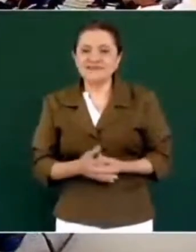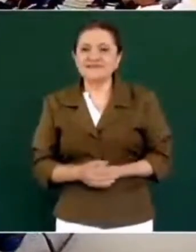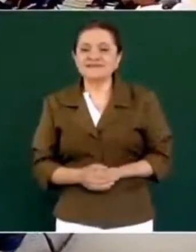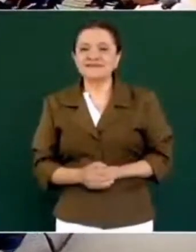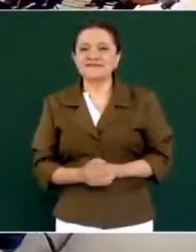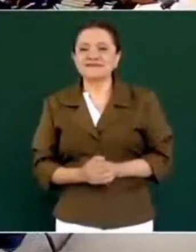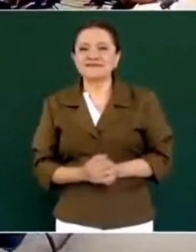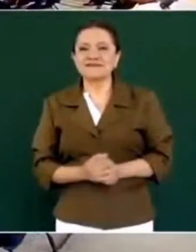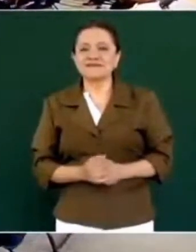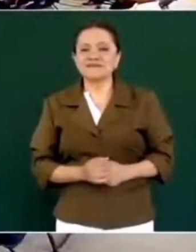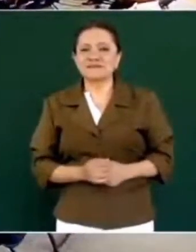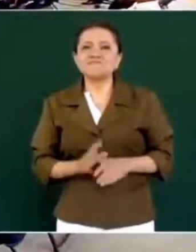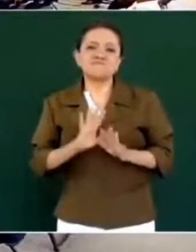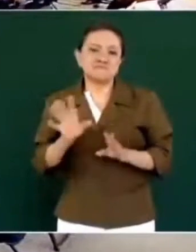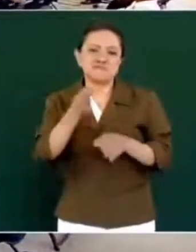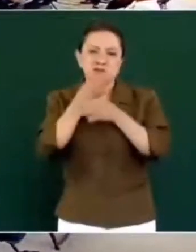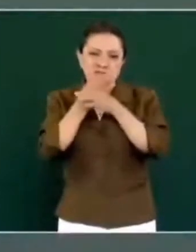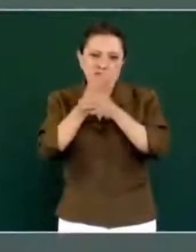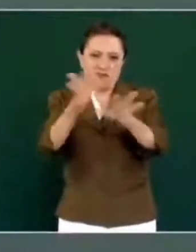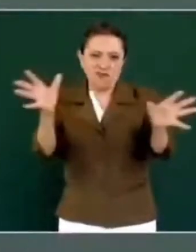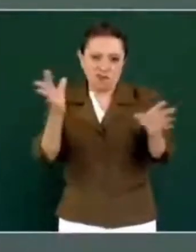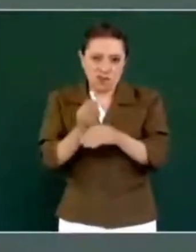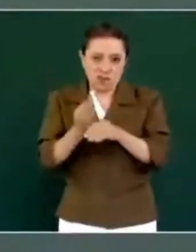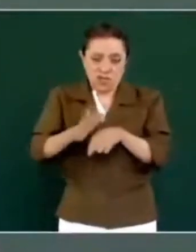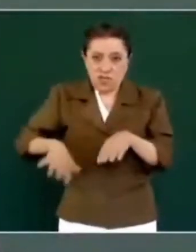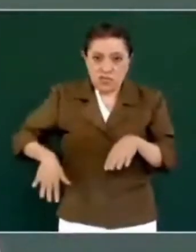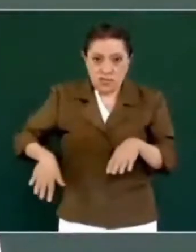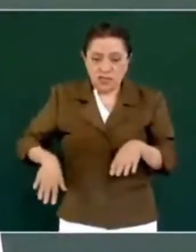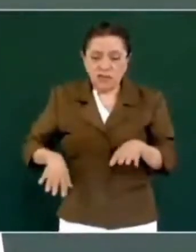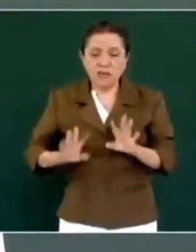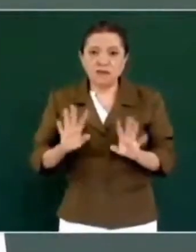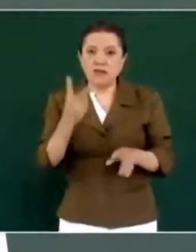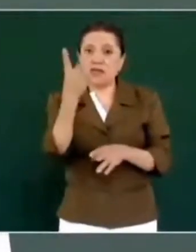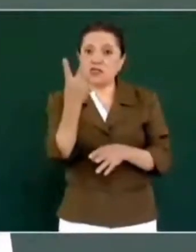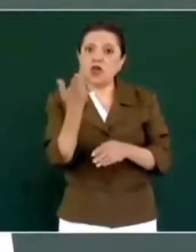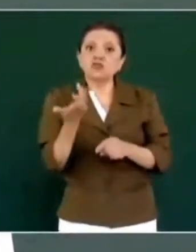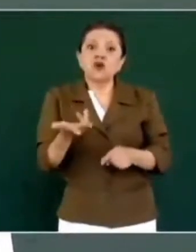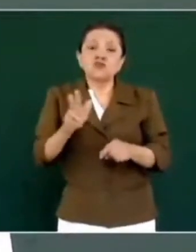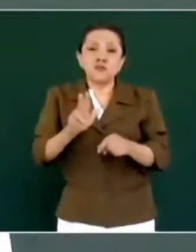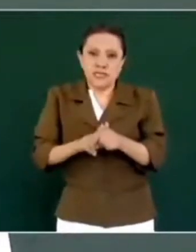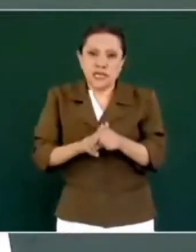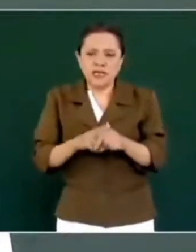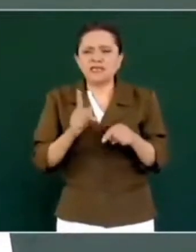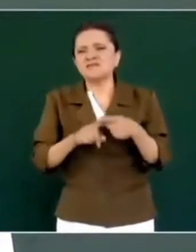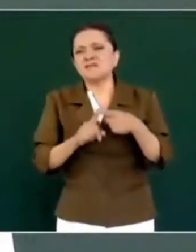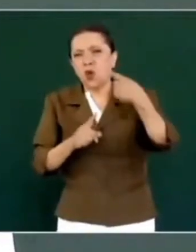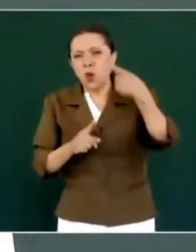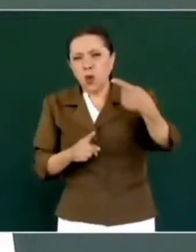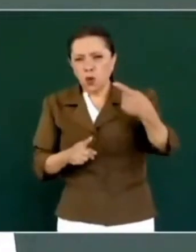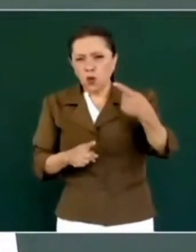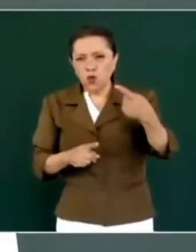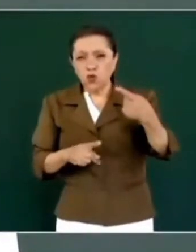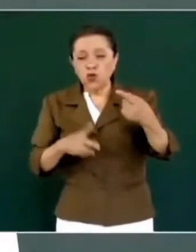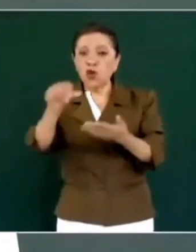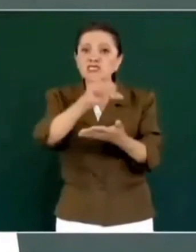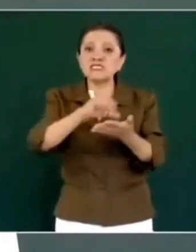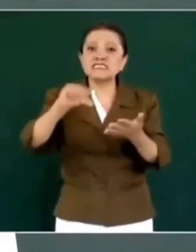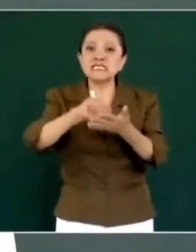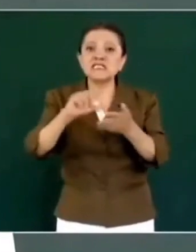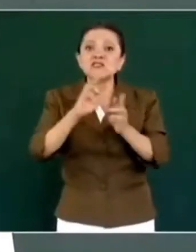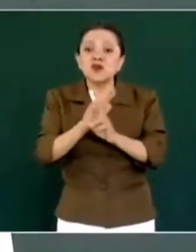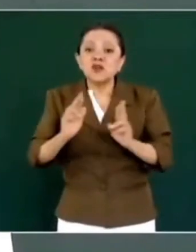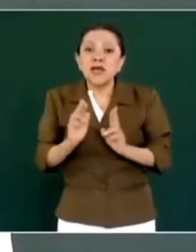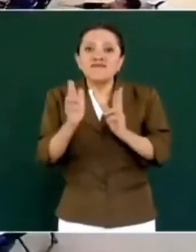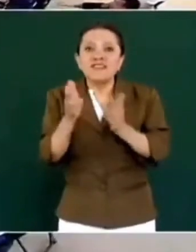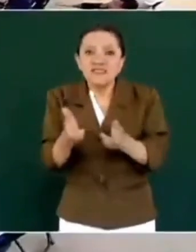informe de dos hospitales. Hay uno que es un centro de rehabilitación